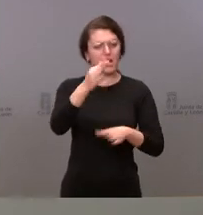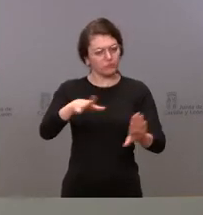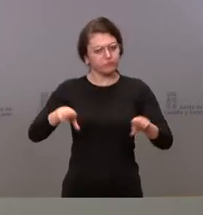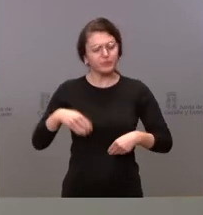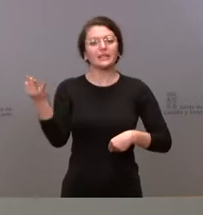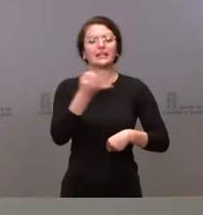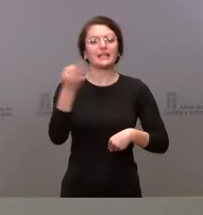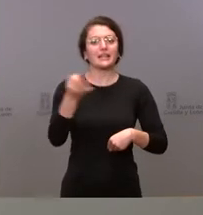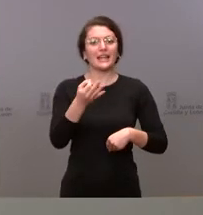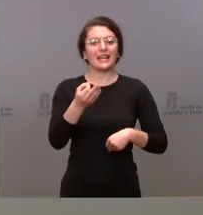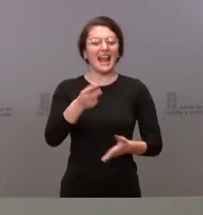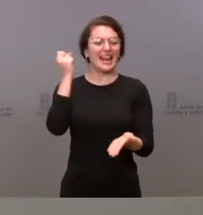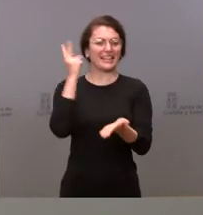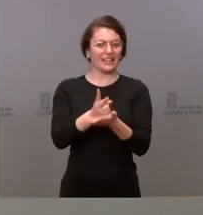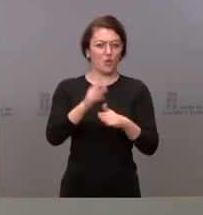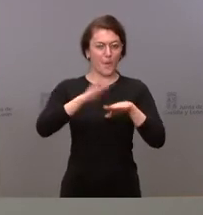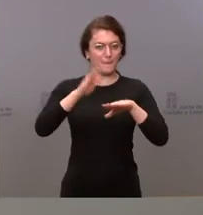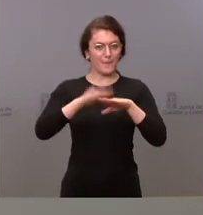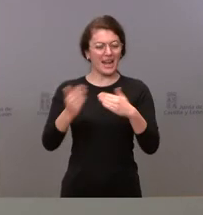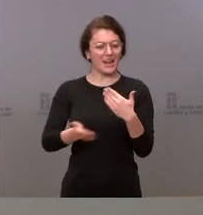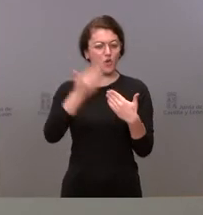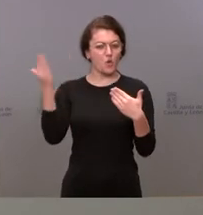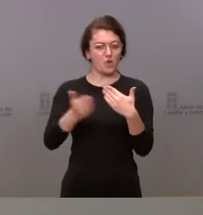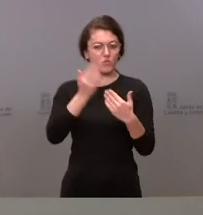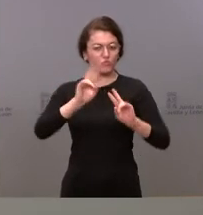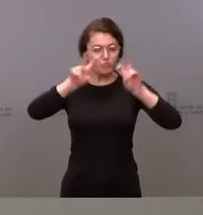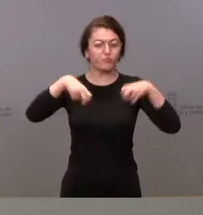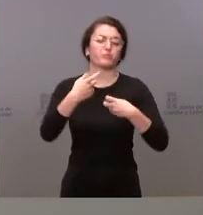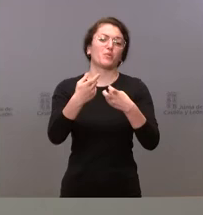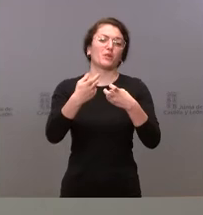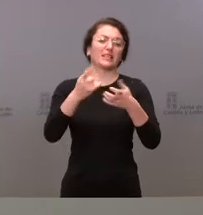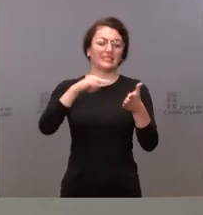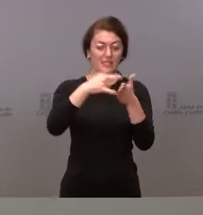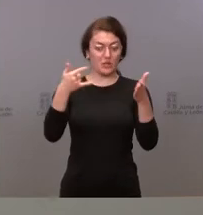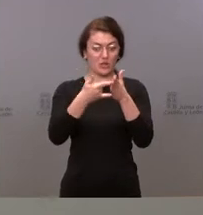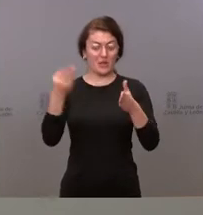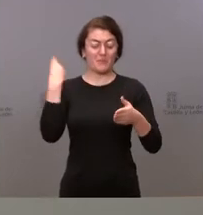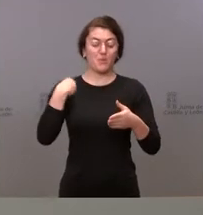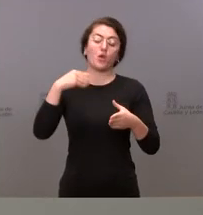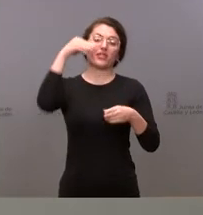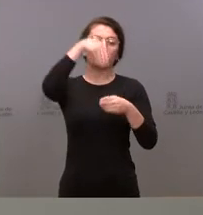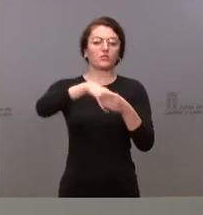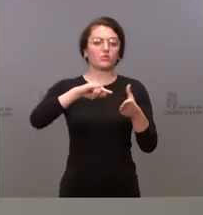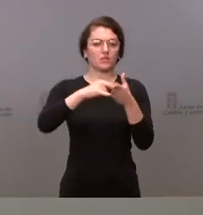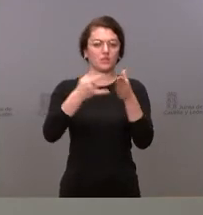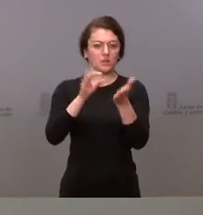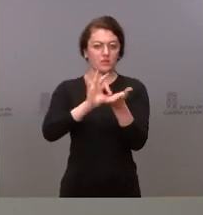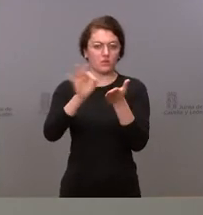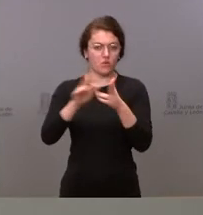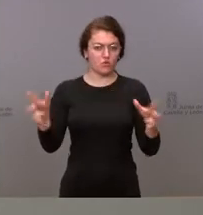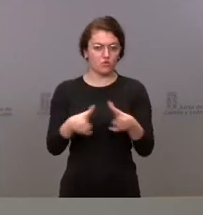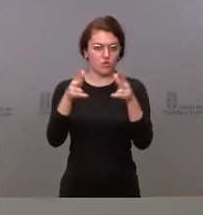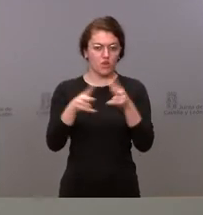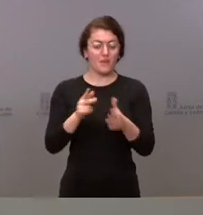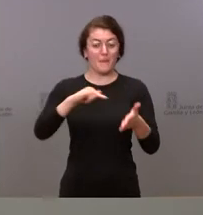reto de la innovación y la modernización tecnológica del sistema de servicios sociales. El plan tiene